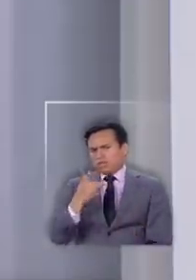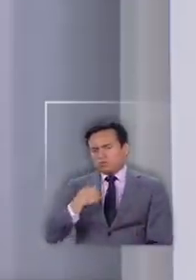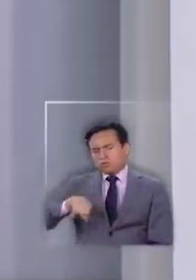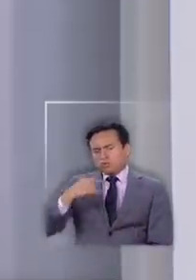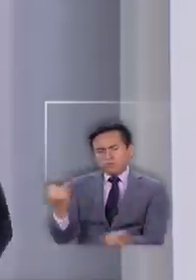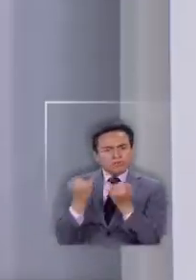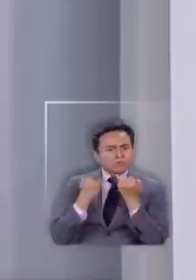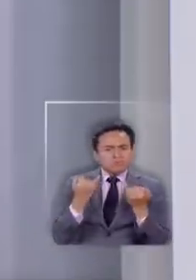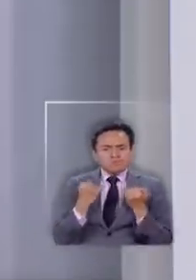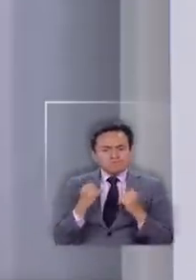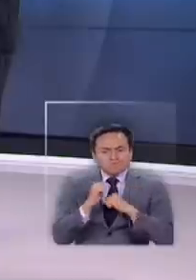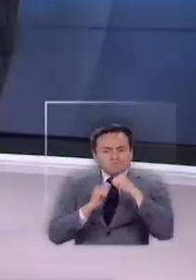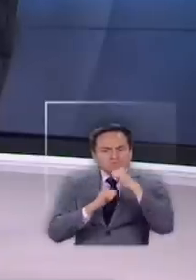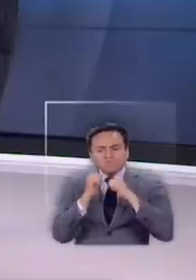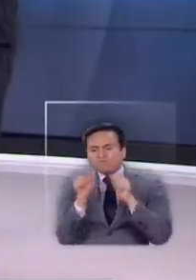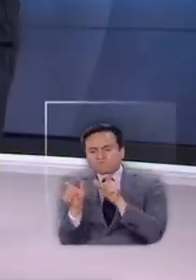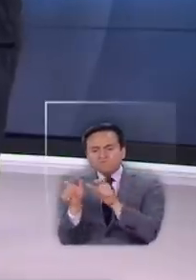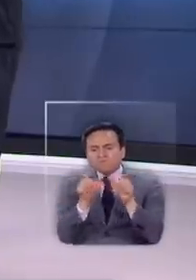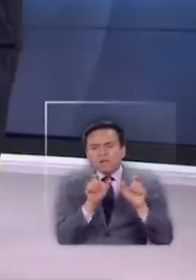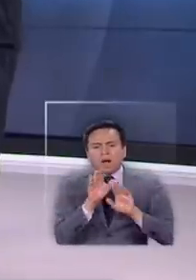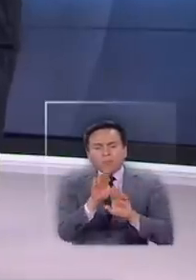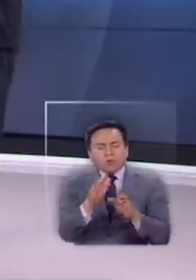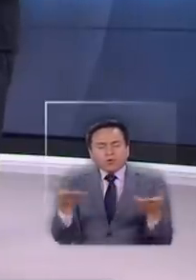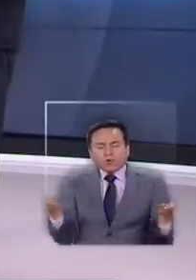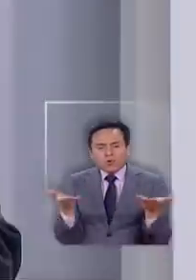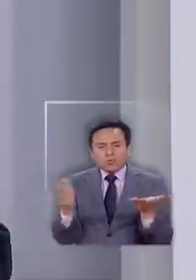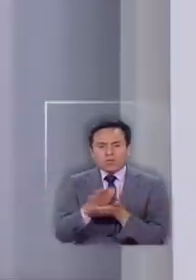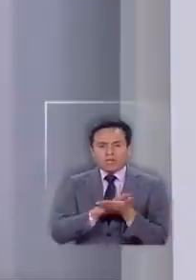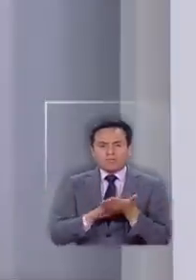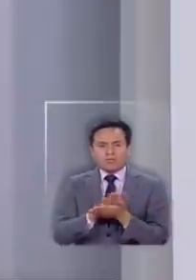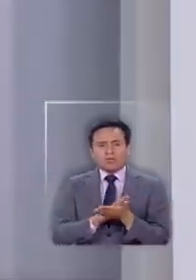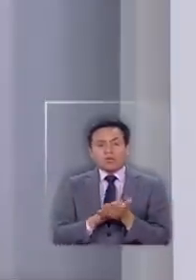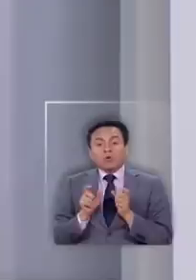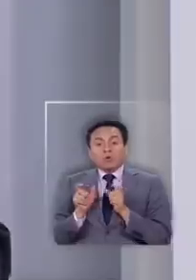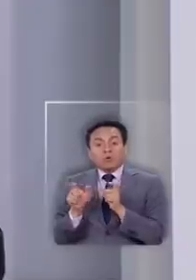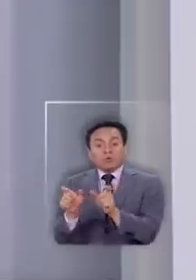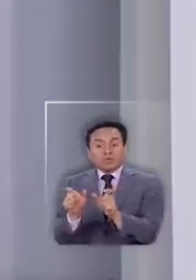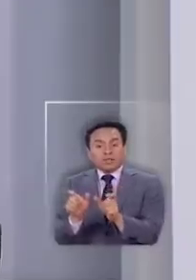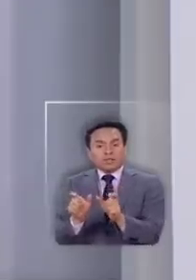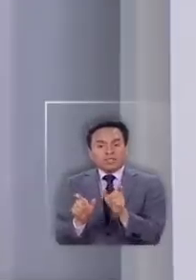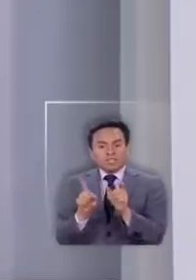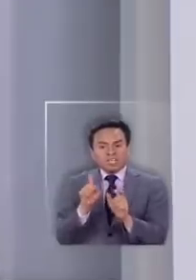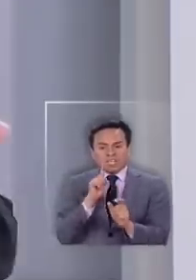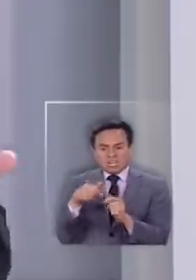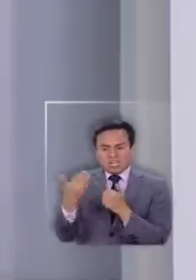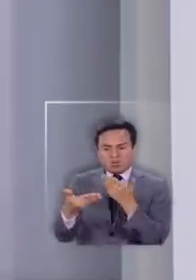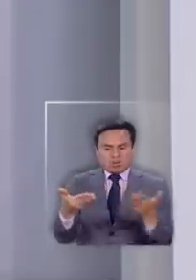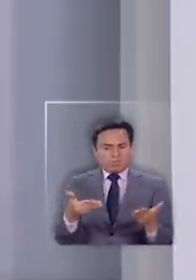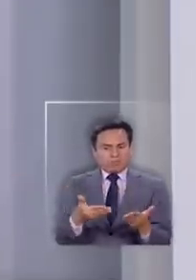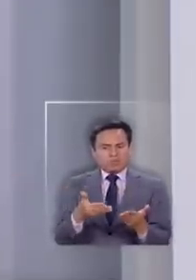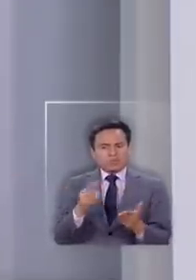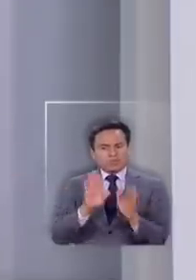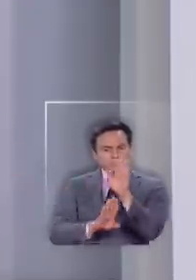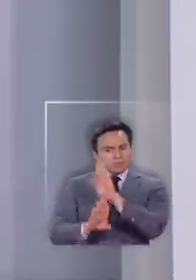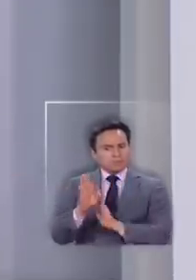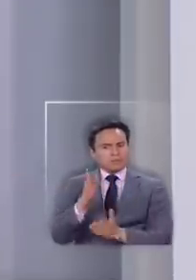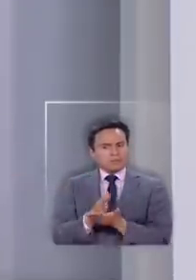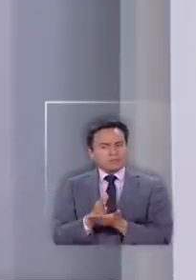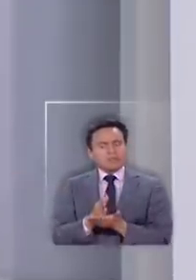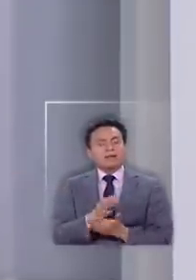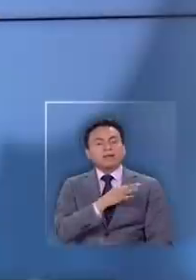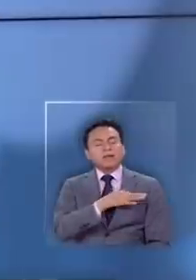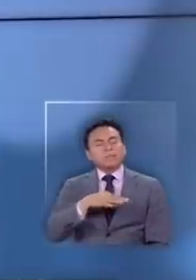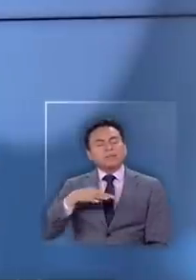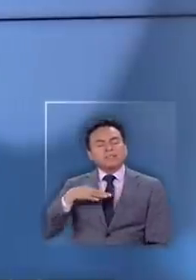muy difícil que podamos estructurar medidas de apoyo o, por ejemplo, también controlar a quienes pueden ser un riesgo para otros si que no toman las medidas. Ahora, el